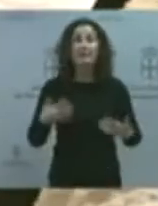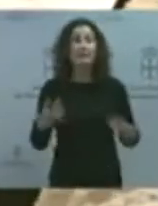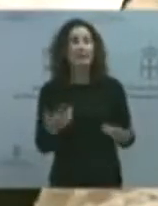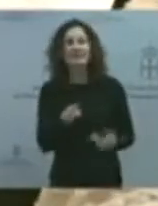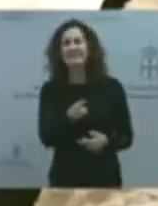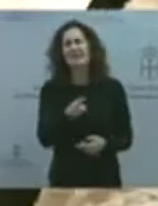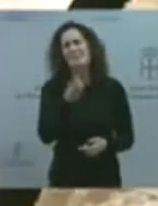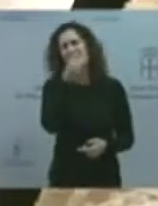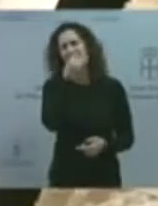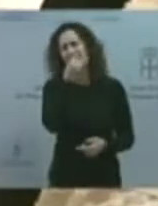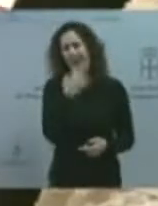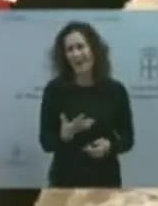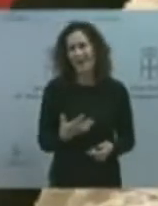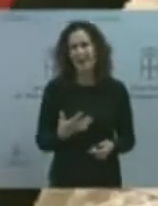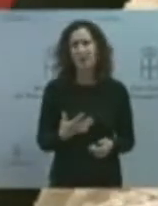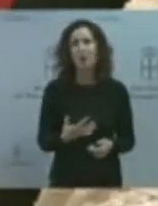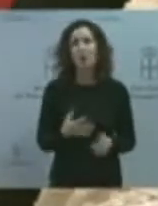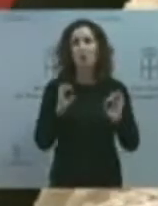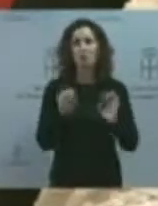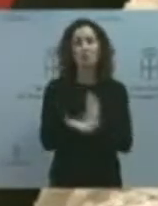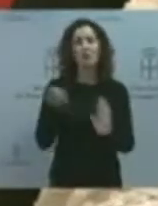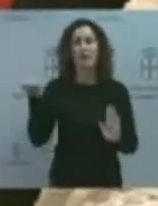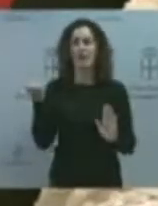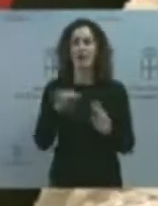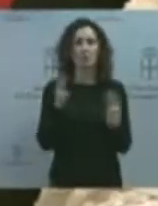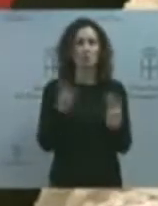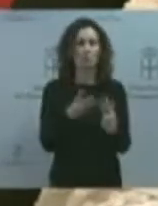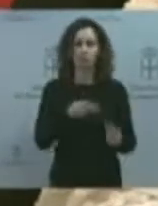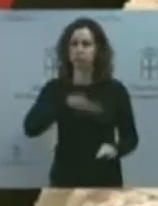web. Porque es que es escandaloso. Jimena Llamedo, René Suárez.